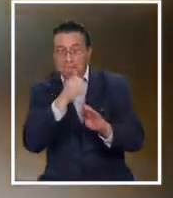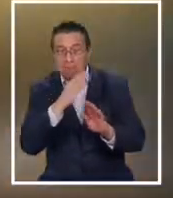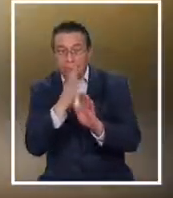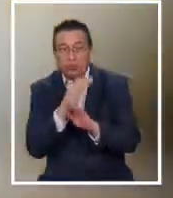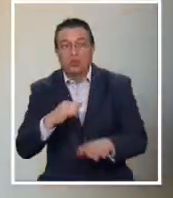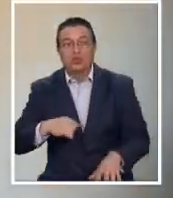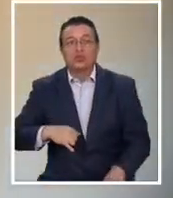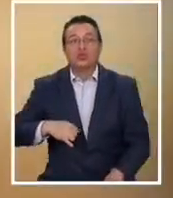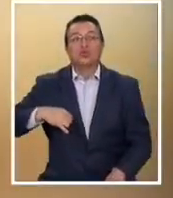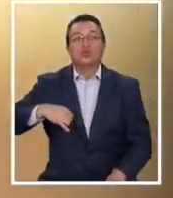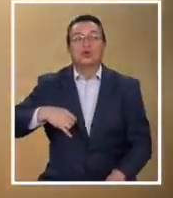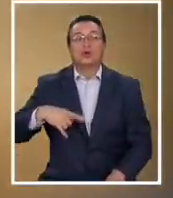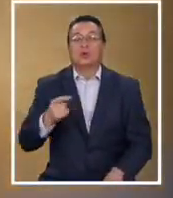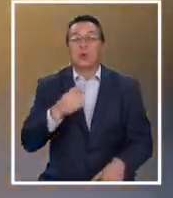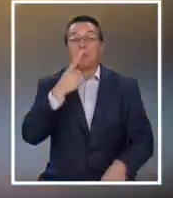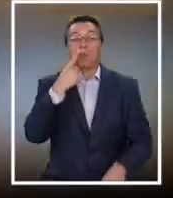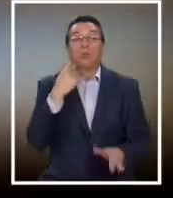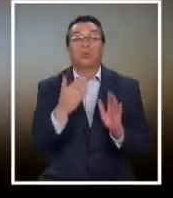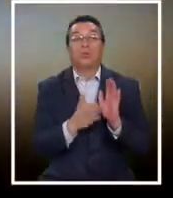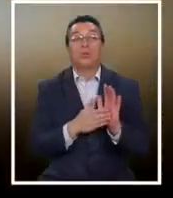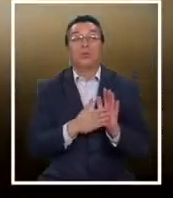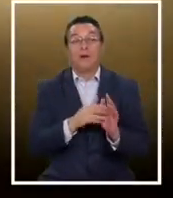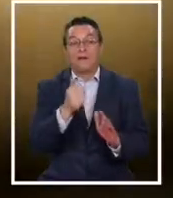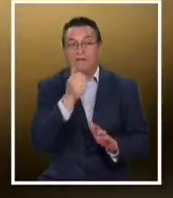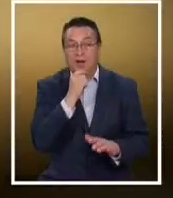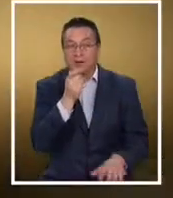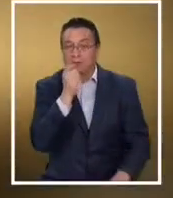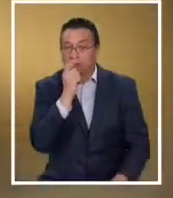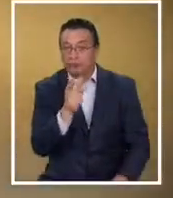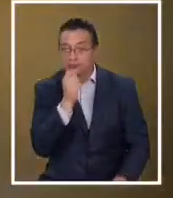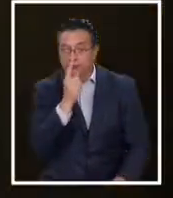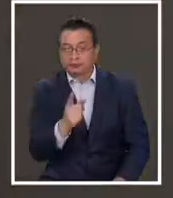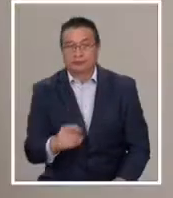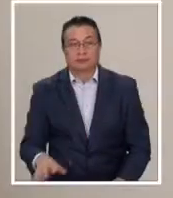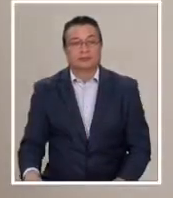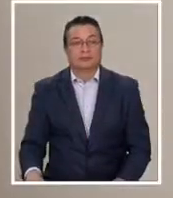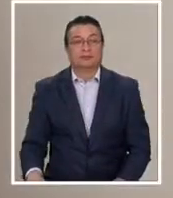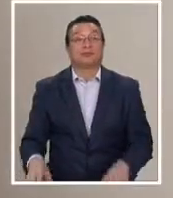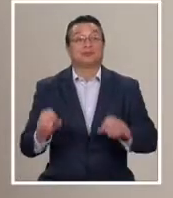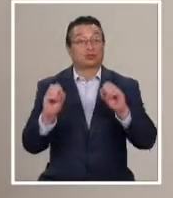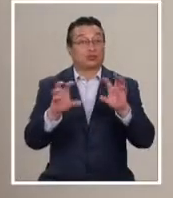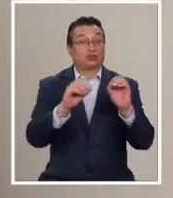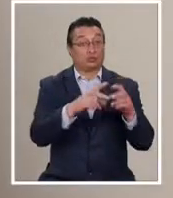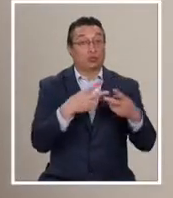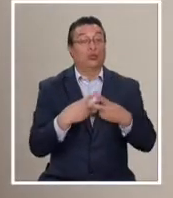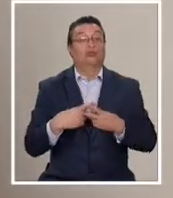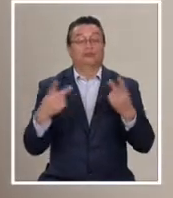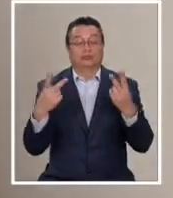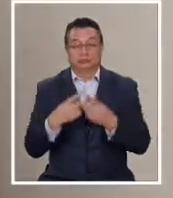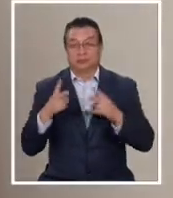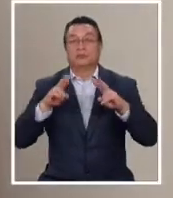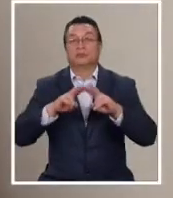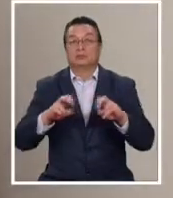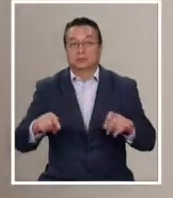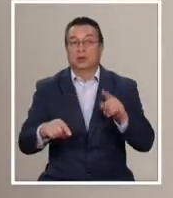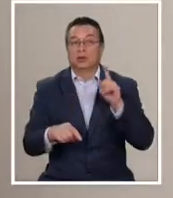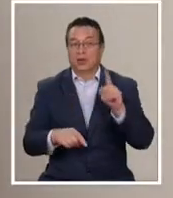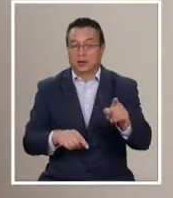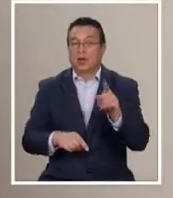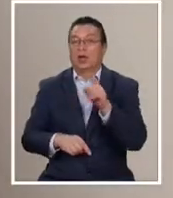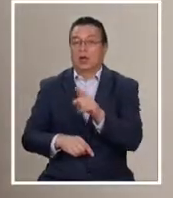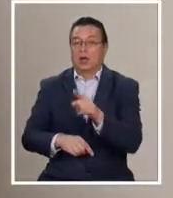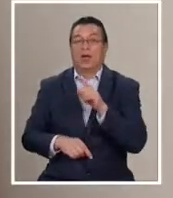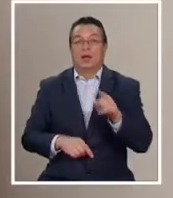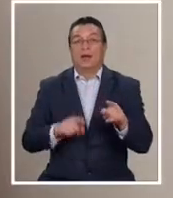de lujo, aunque no se ha logrado comprobar la veracidad de estas denuncias. Varios medios se ponen a investigar y dicen, ah, es